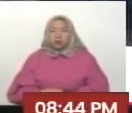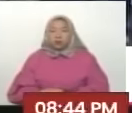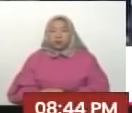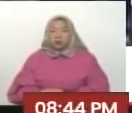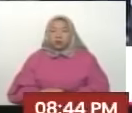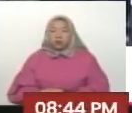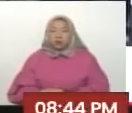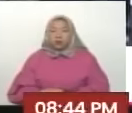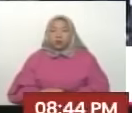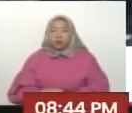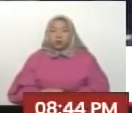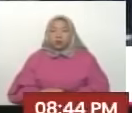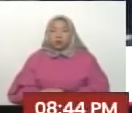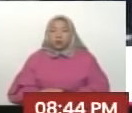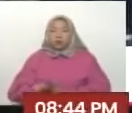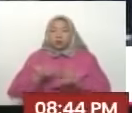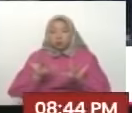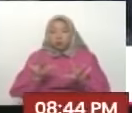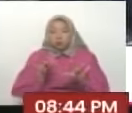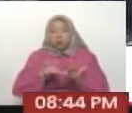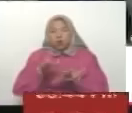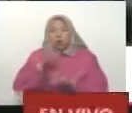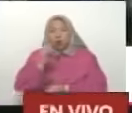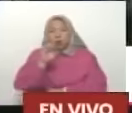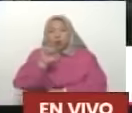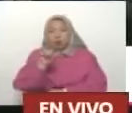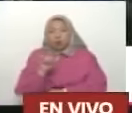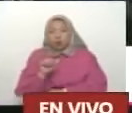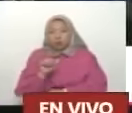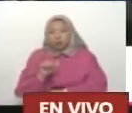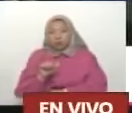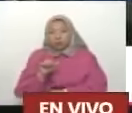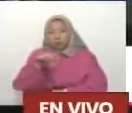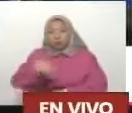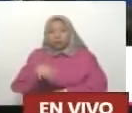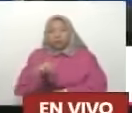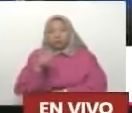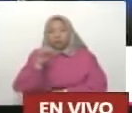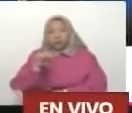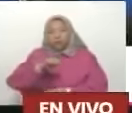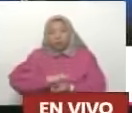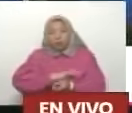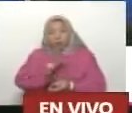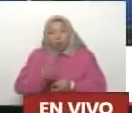Vamos a llamar al Secretario General de la OEA, la Organización de Estados del ALBA.